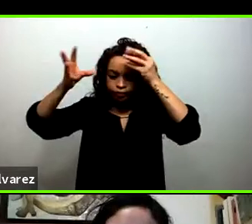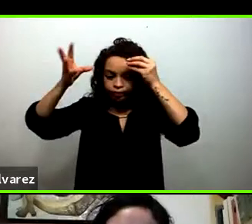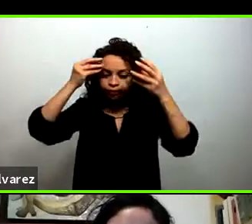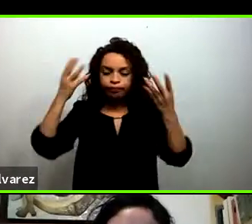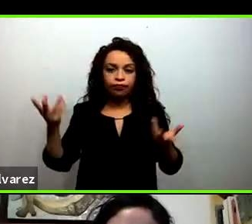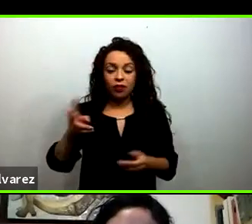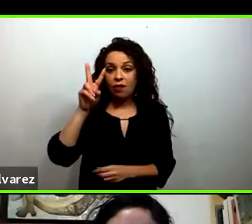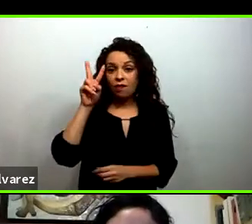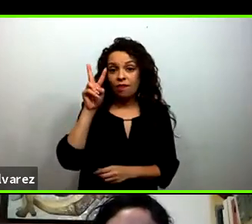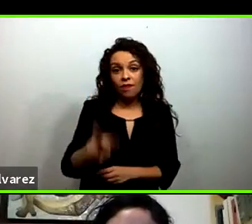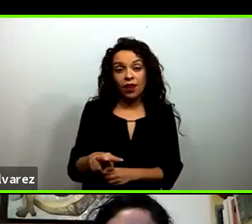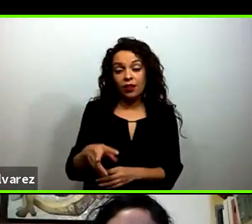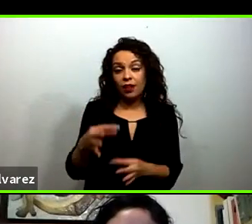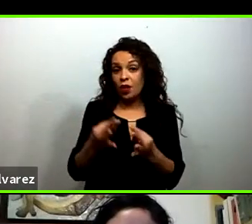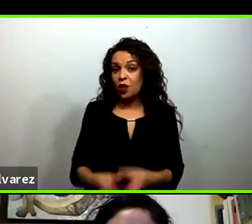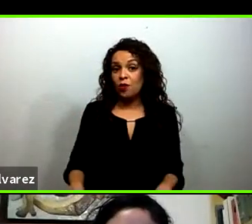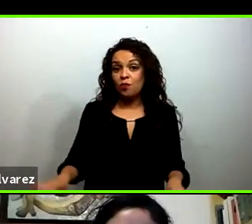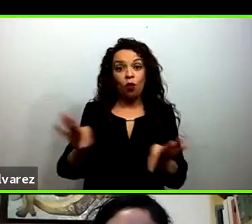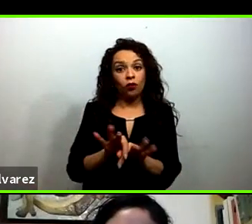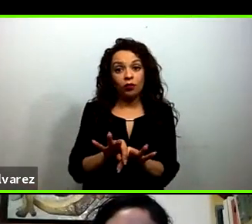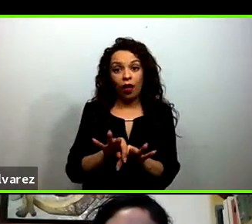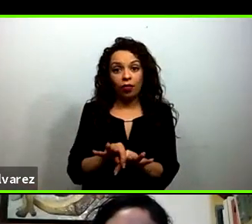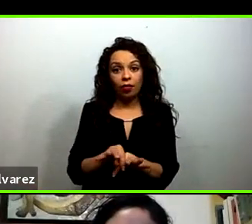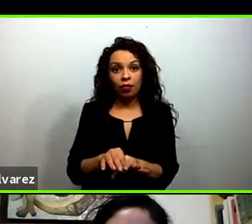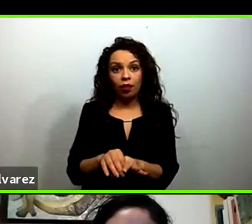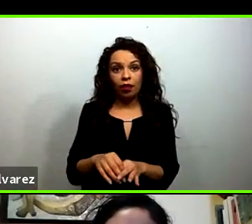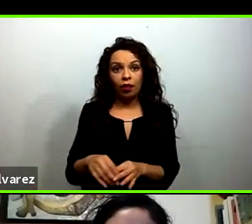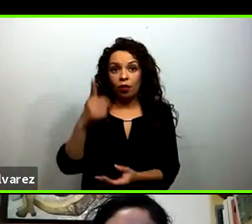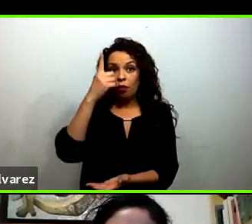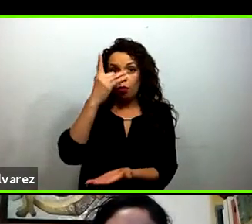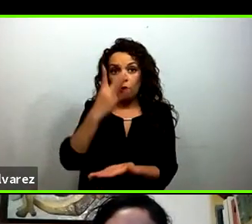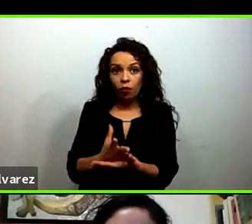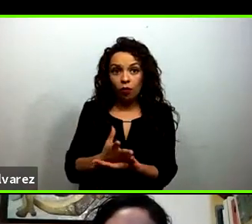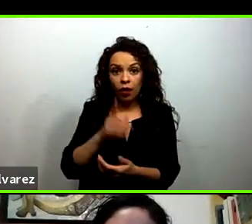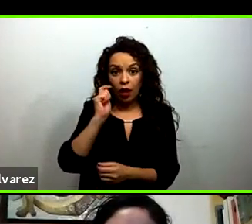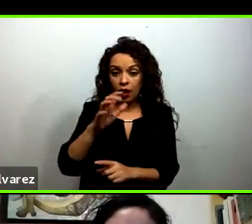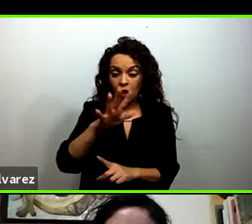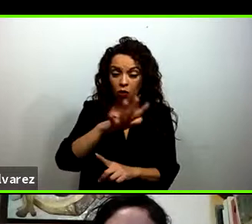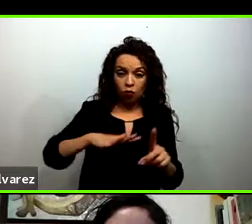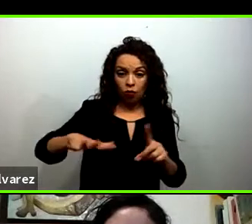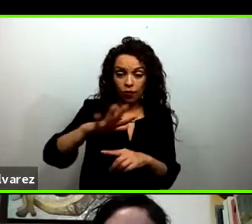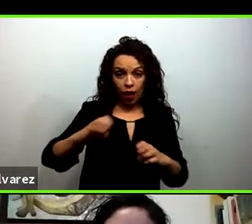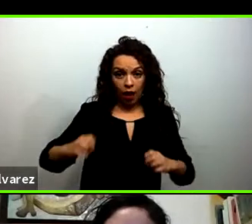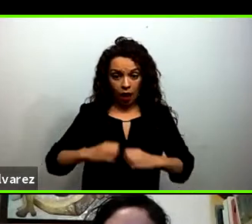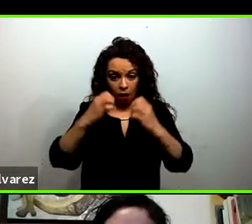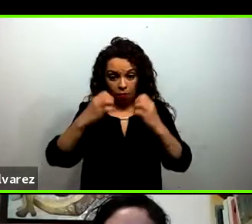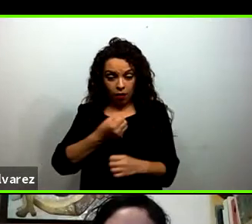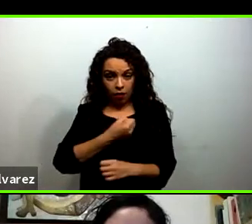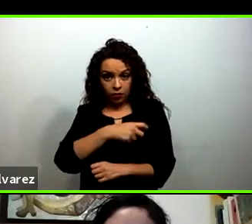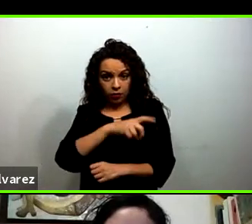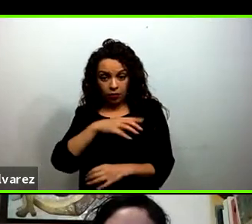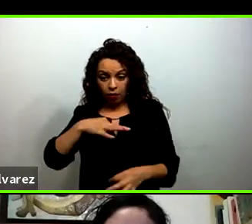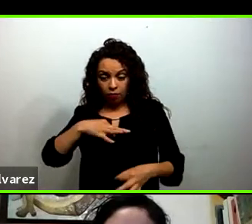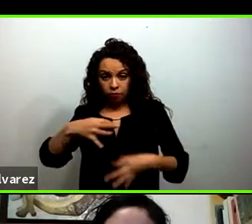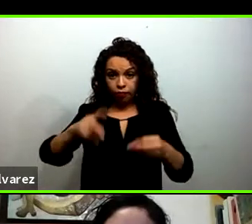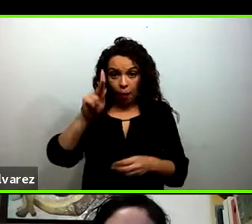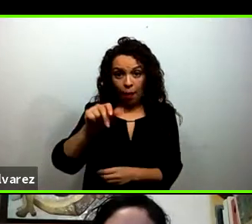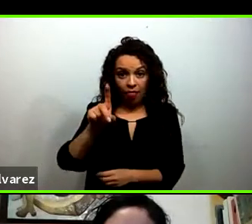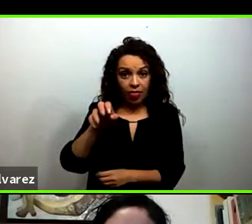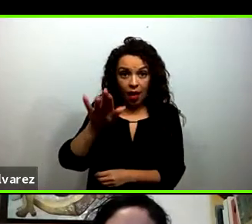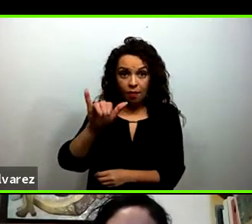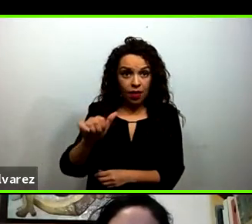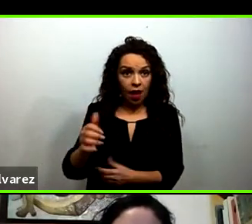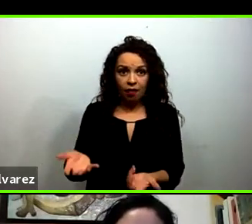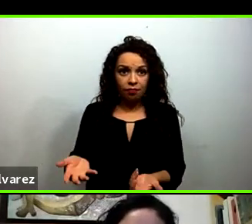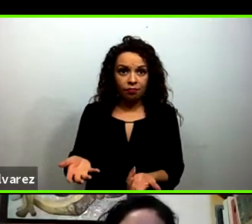no solo para el contexto de la pandemia sino que va a ser muy útil una vez que esté terminada la pandemia